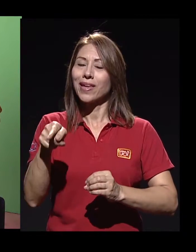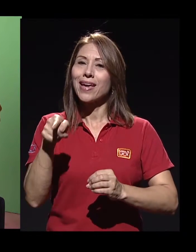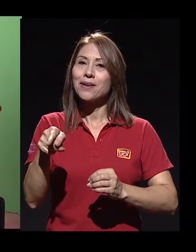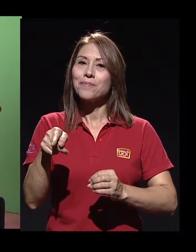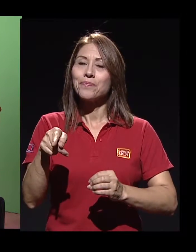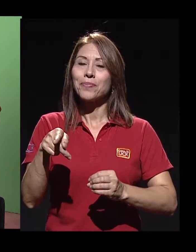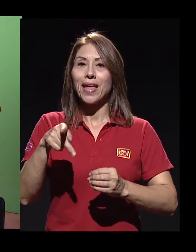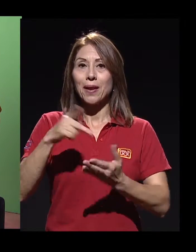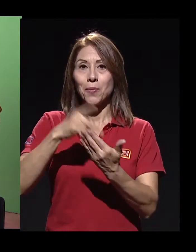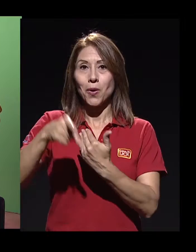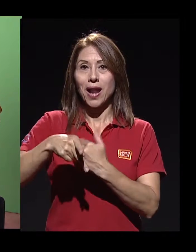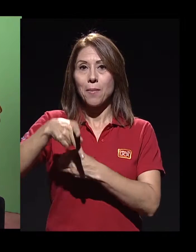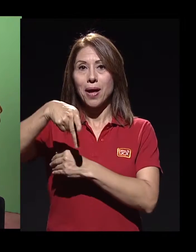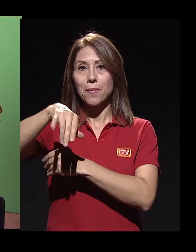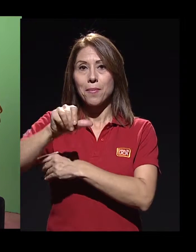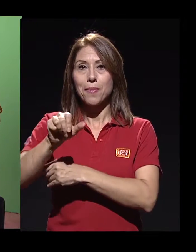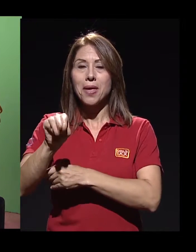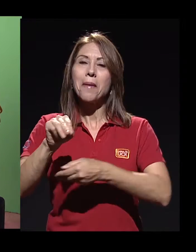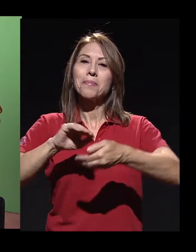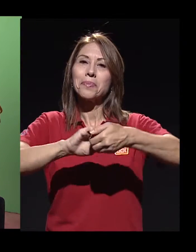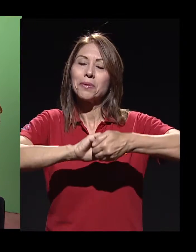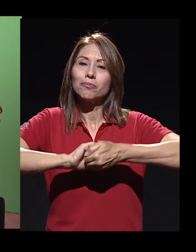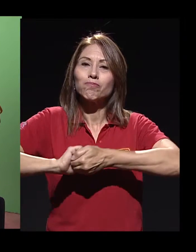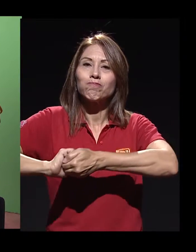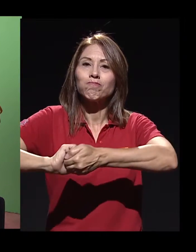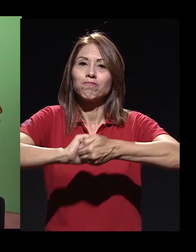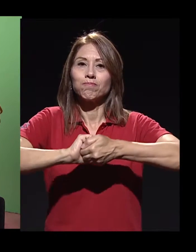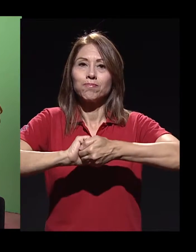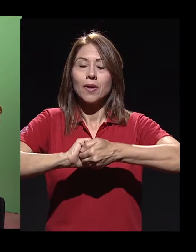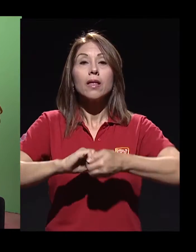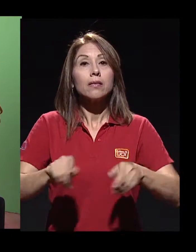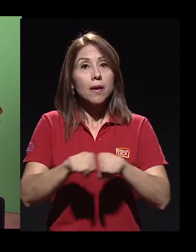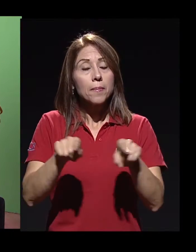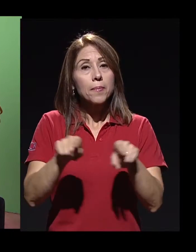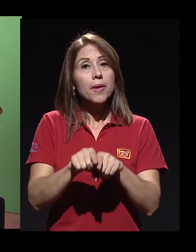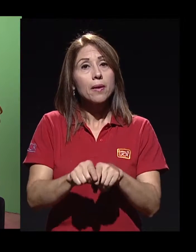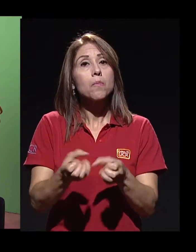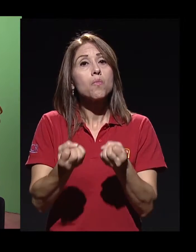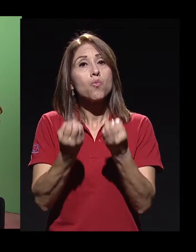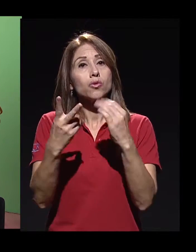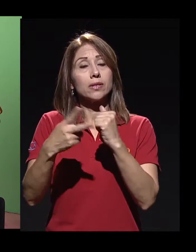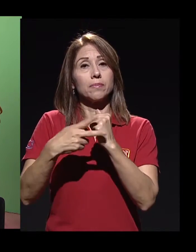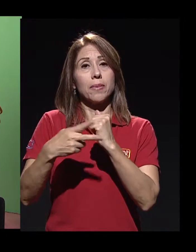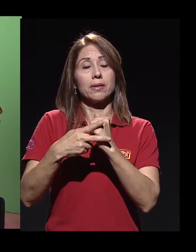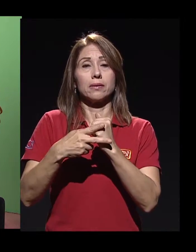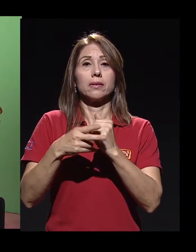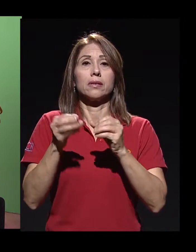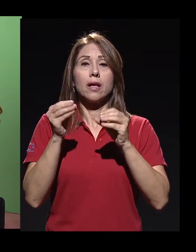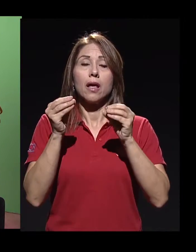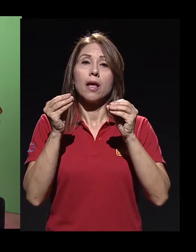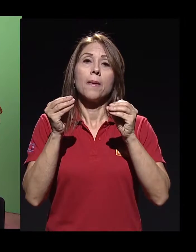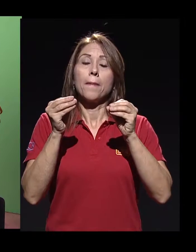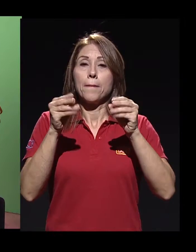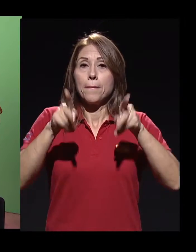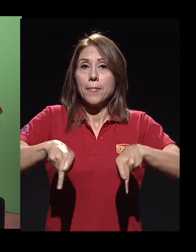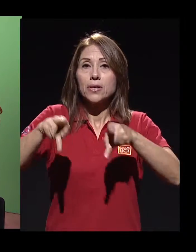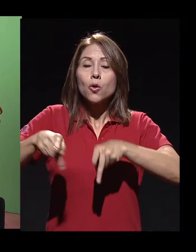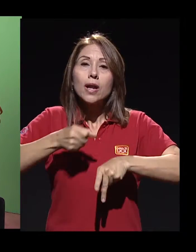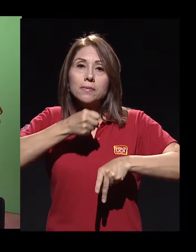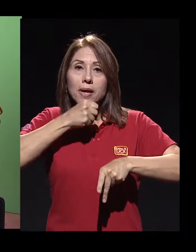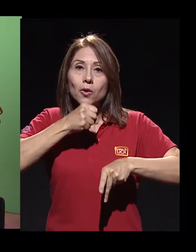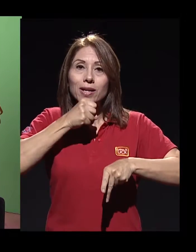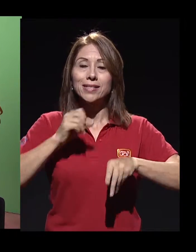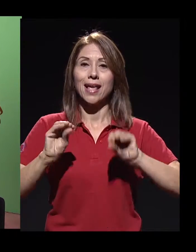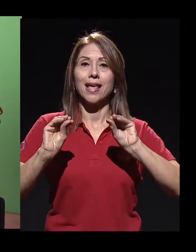que tiene el programa, de que inclusive en muchos de los casos son también personas mayores enseñando a